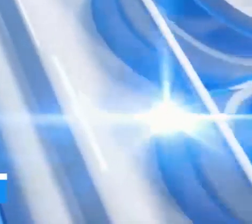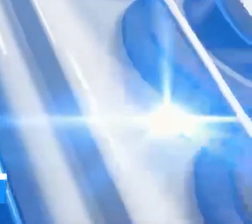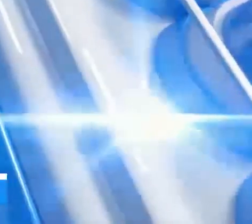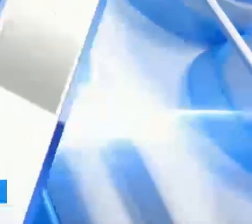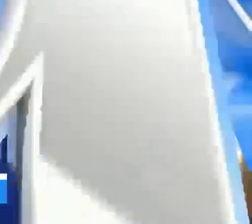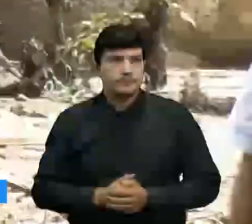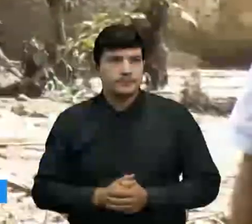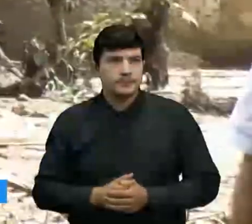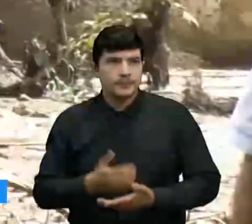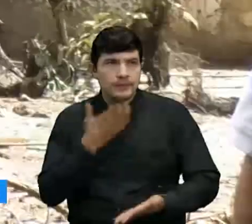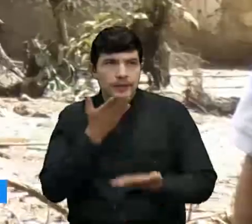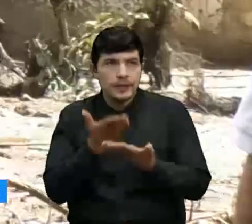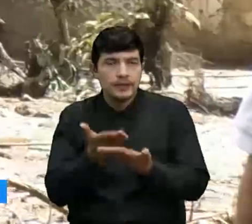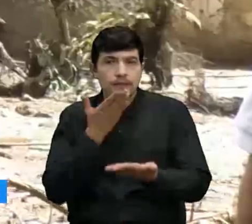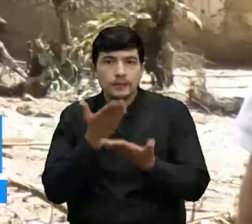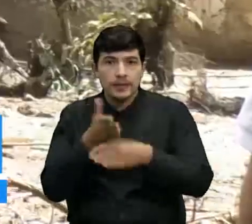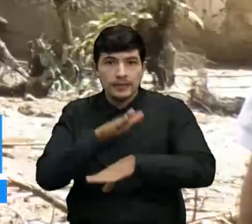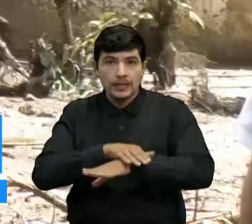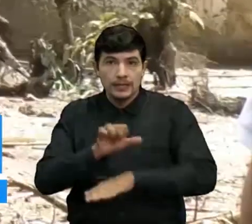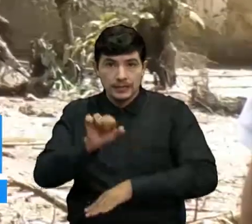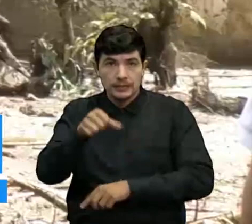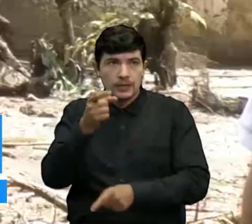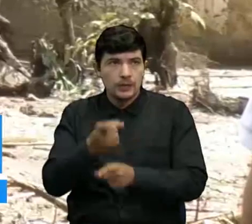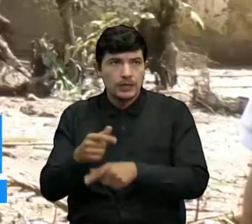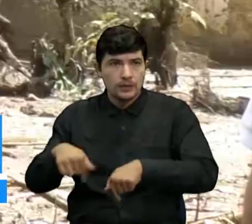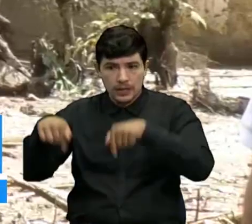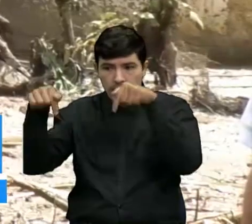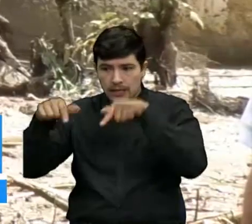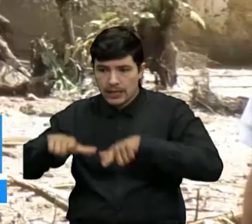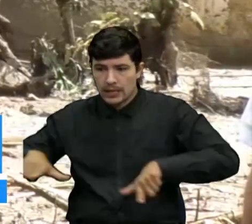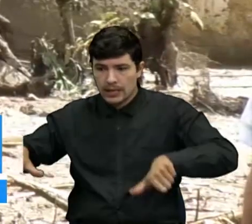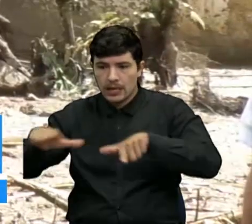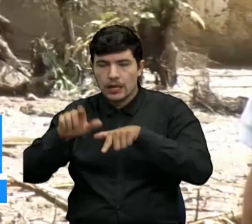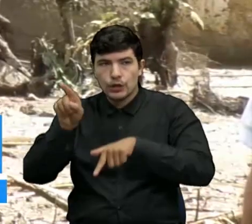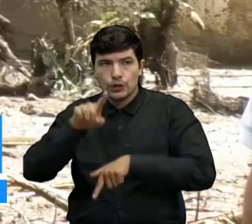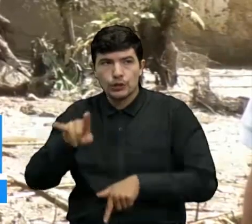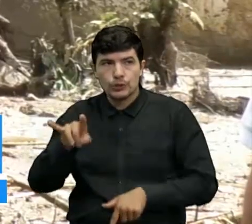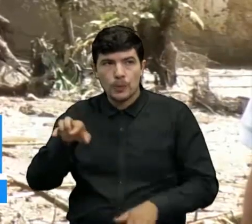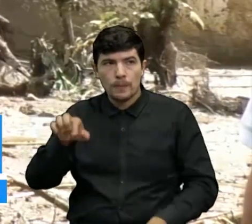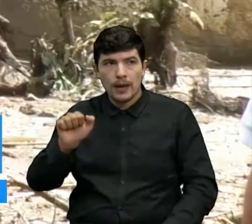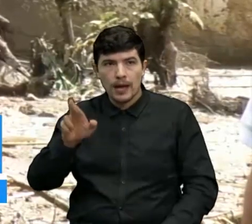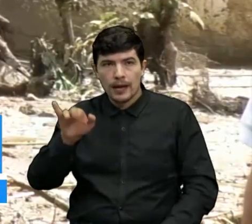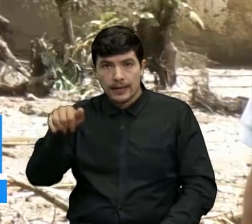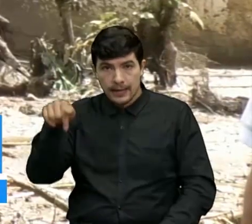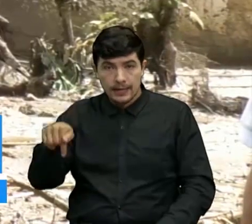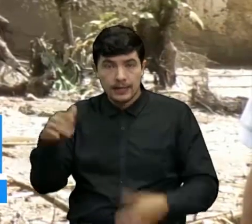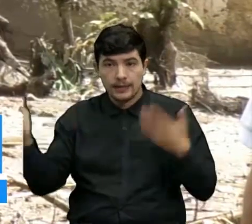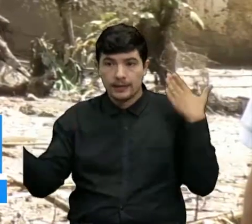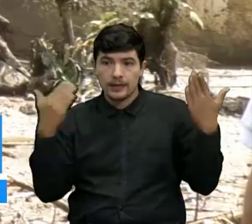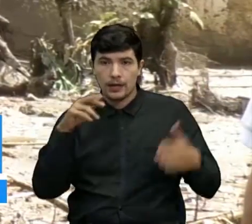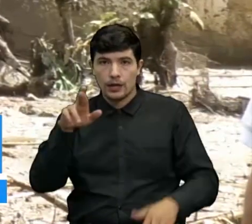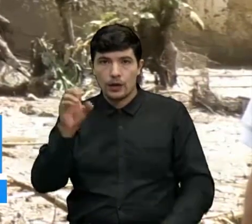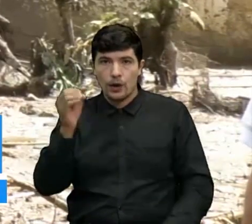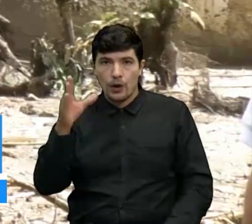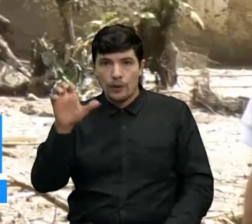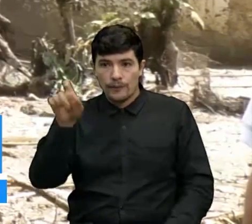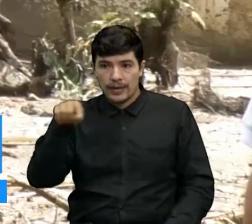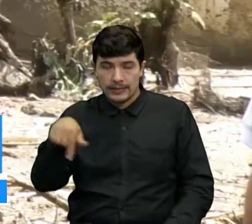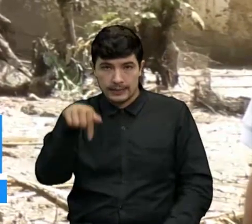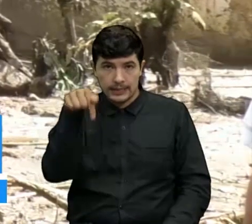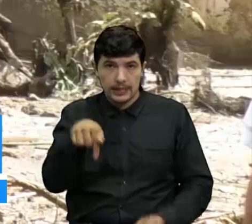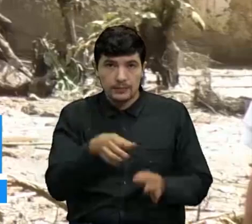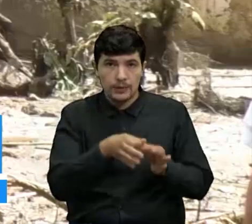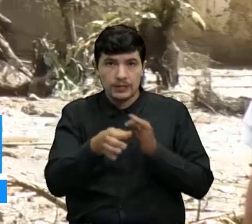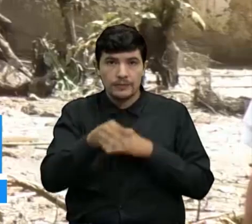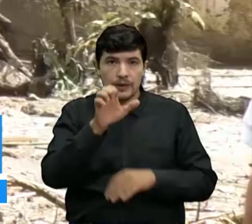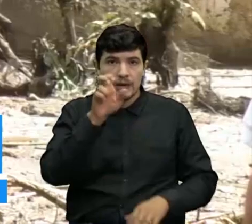Gracias, buenas tardes. Así es, hoy me encuentro acá en el sector Suparí, la vereda Robles, del municipio de Enciso, donde la noche anterior